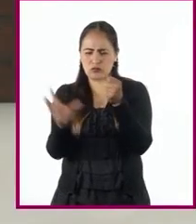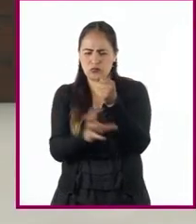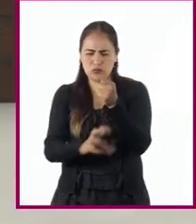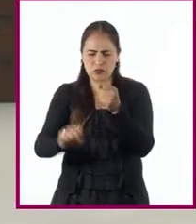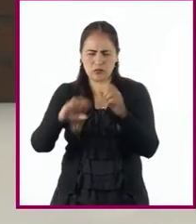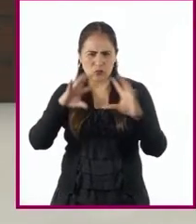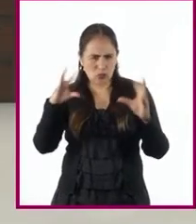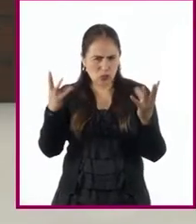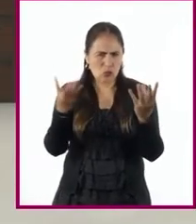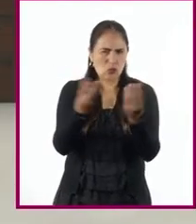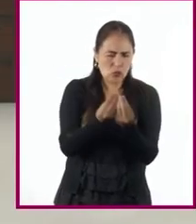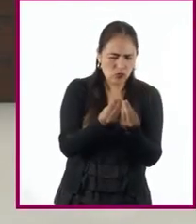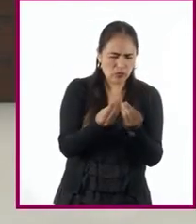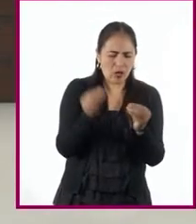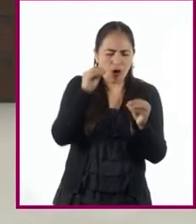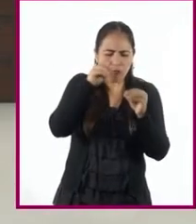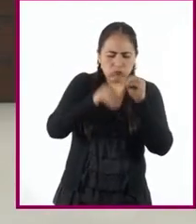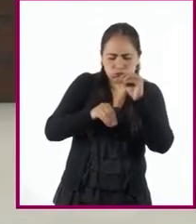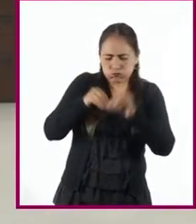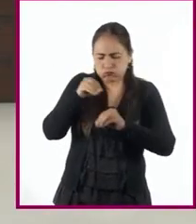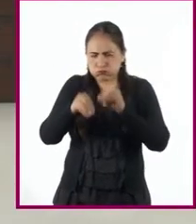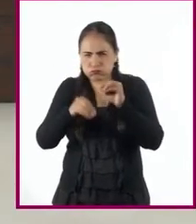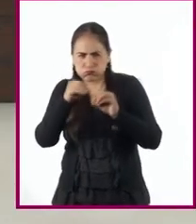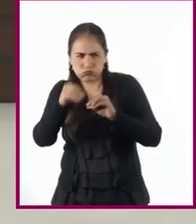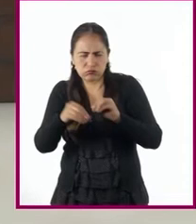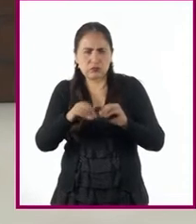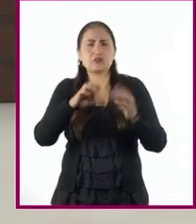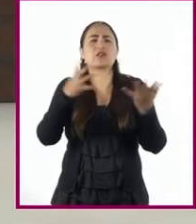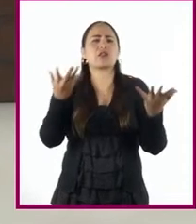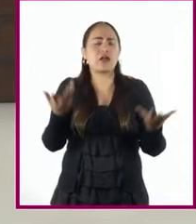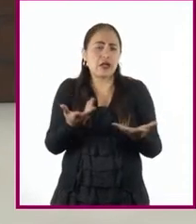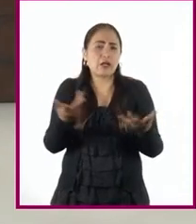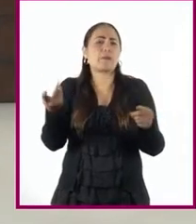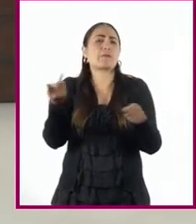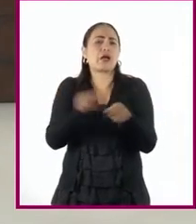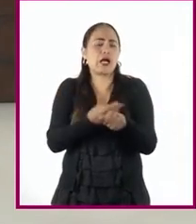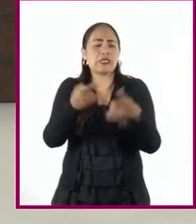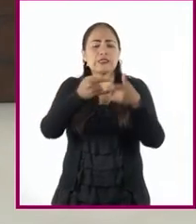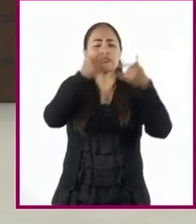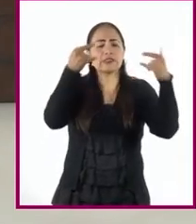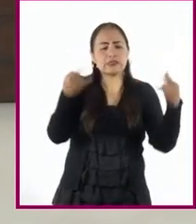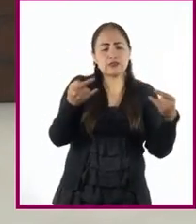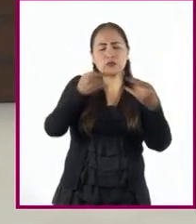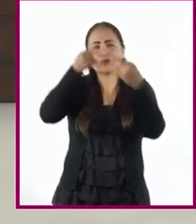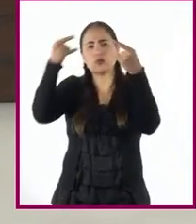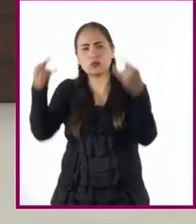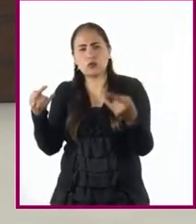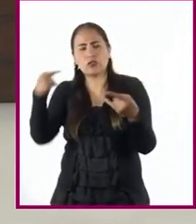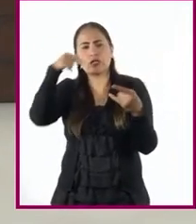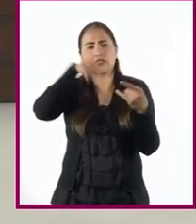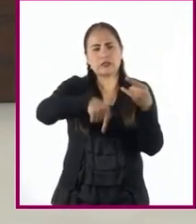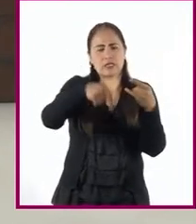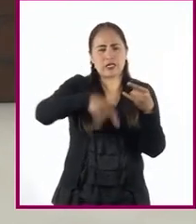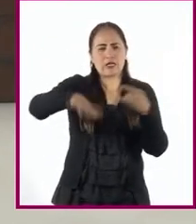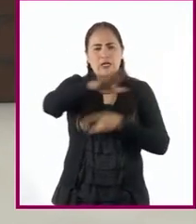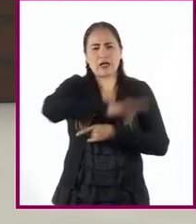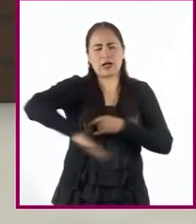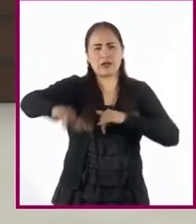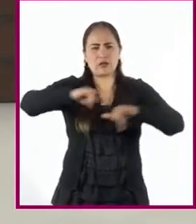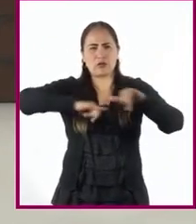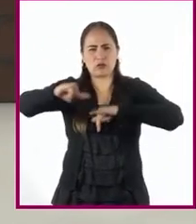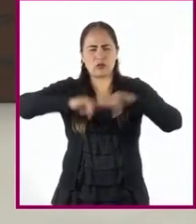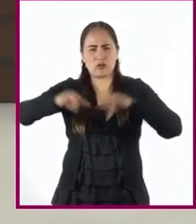La suma de estos elementos tuvo como resultado historias particulares en los territorios dominados por la corona